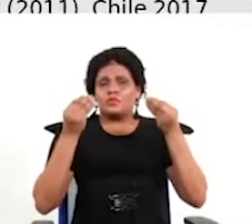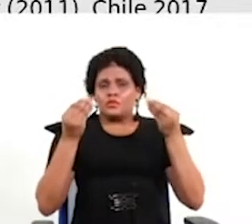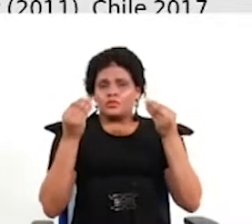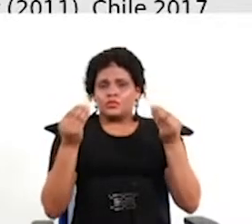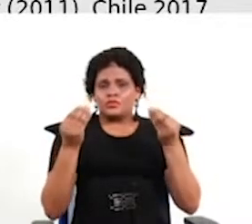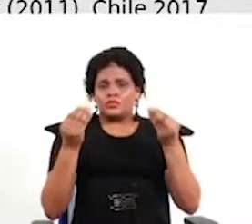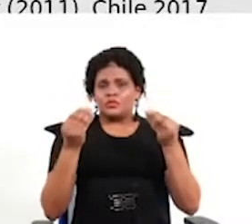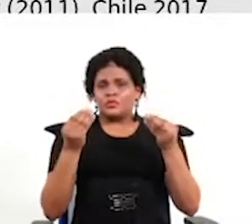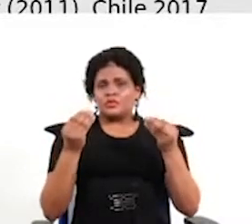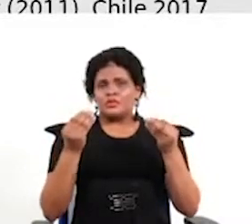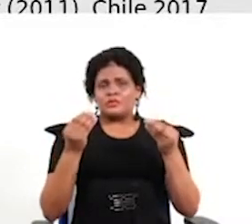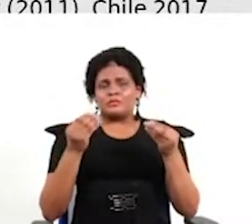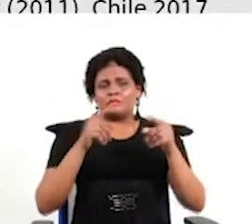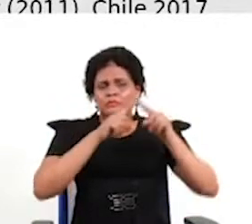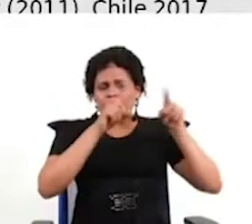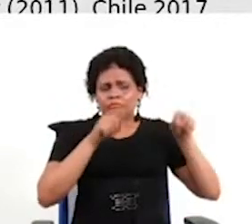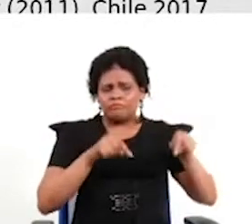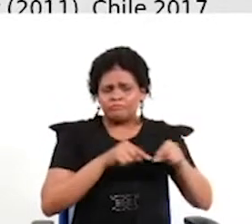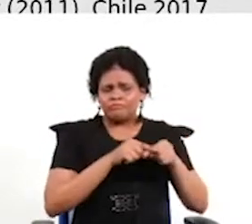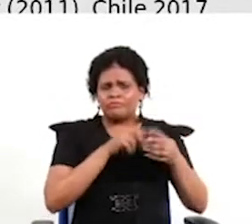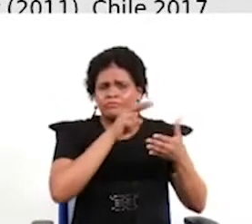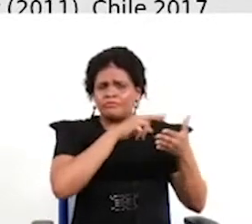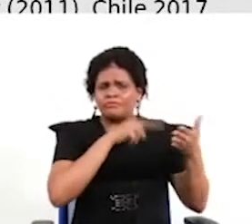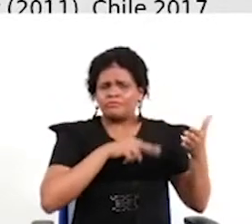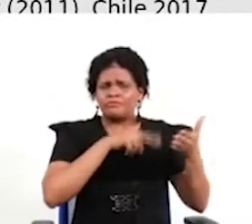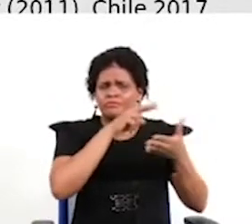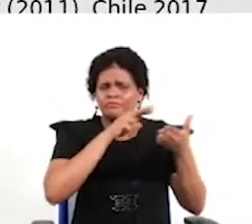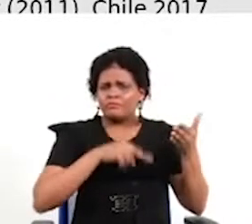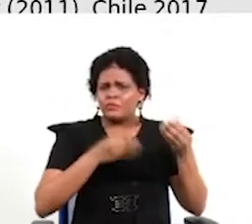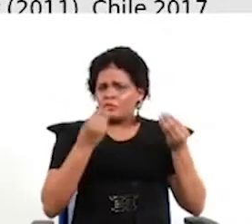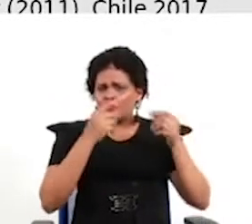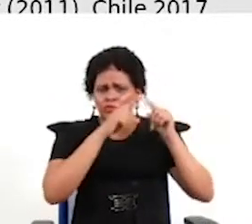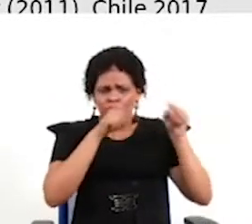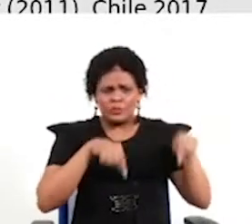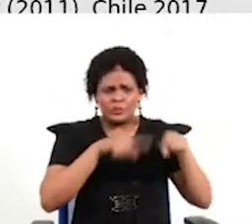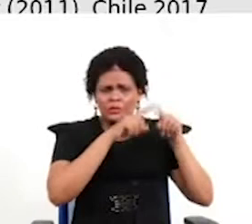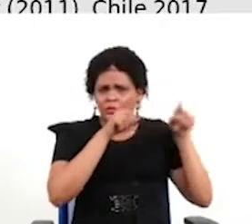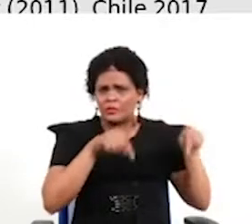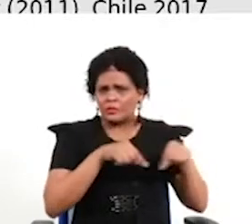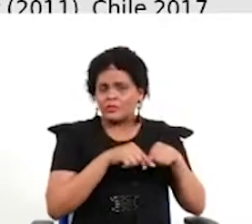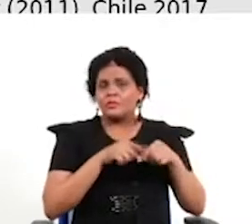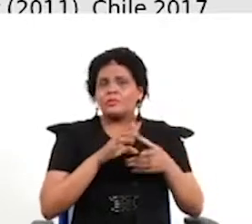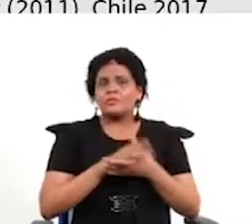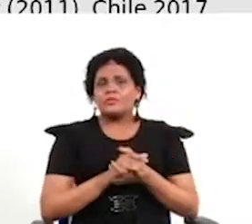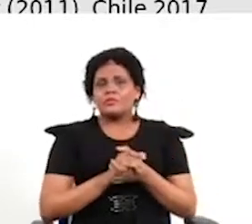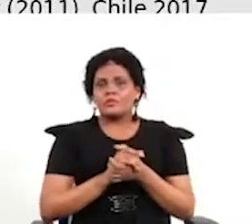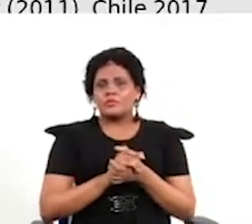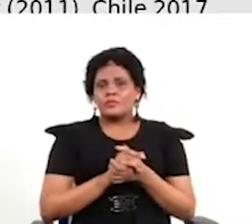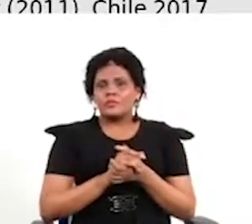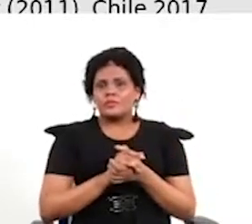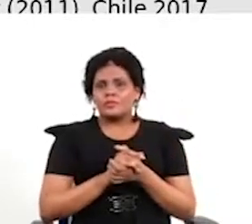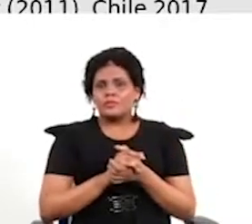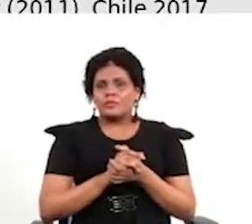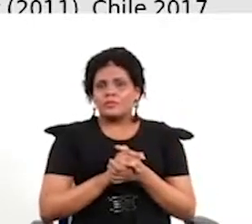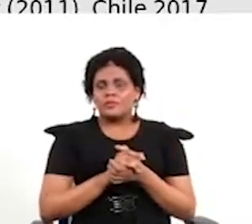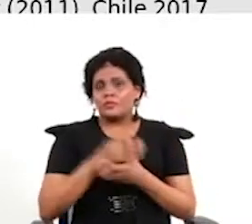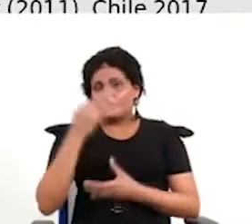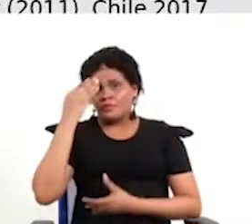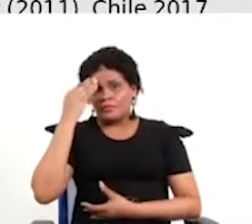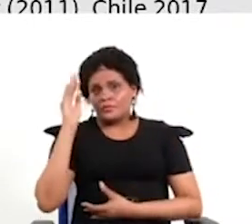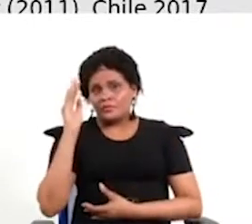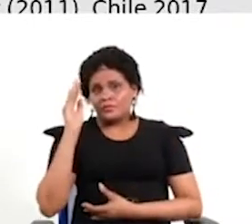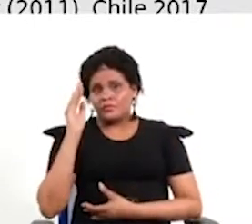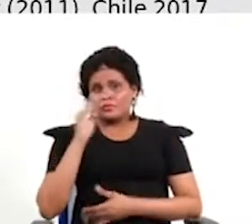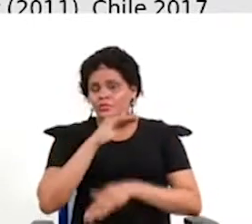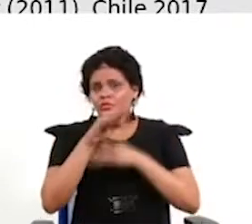elaborar unos documentos que llegan como documento de síntesis a la asamblea constituyente, pero